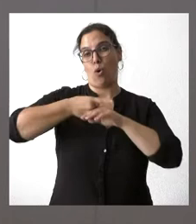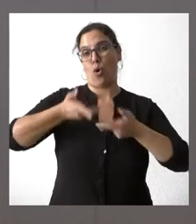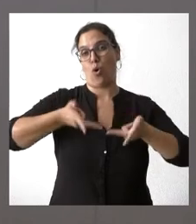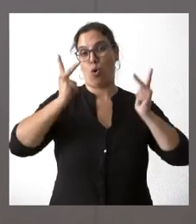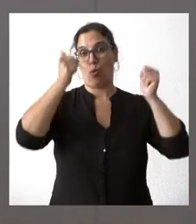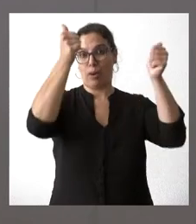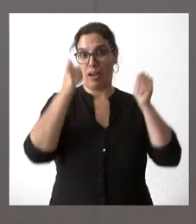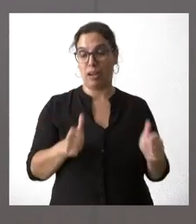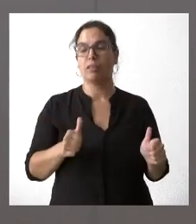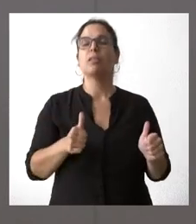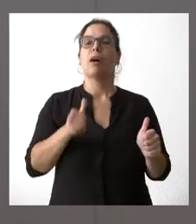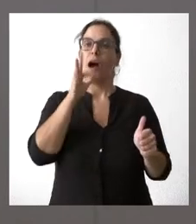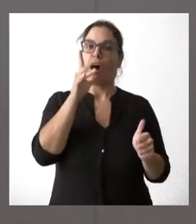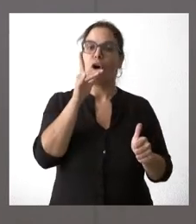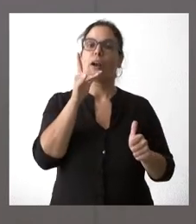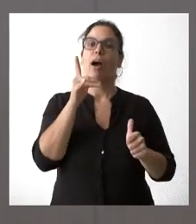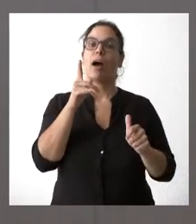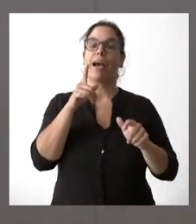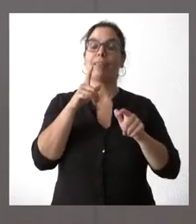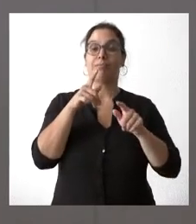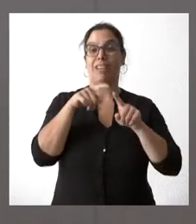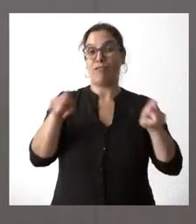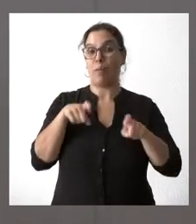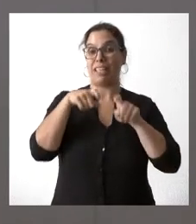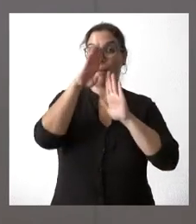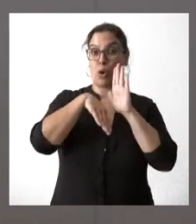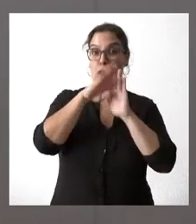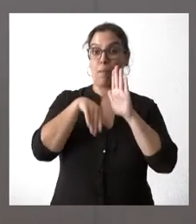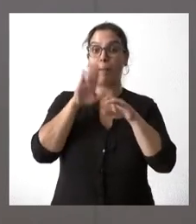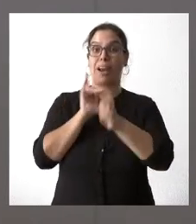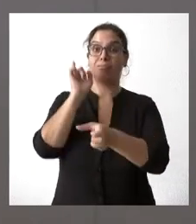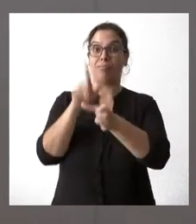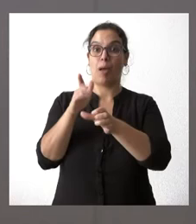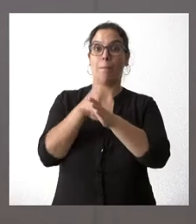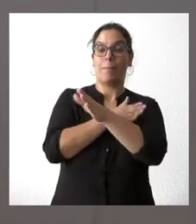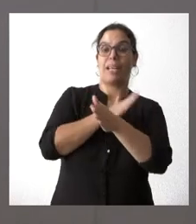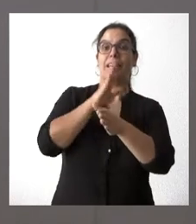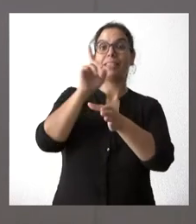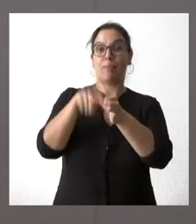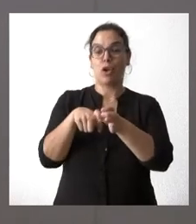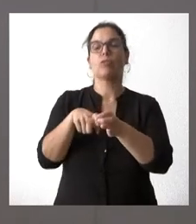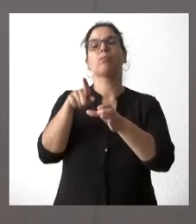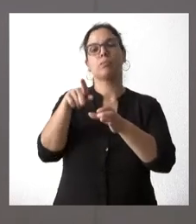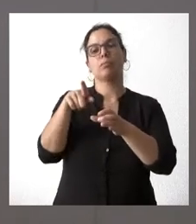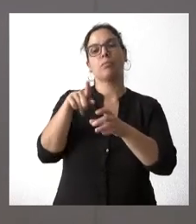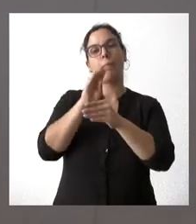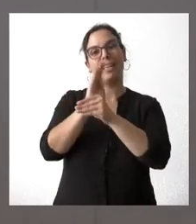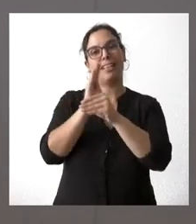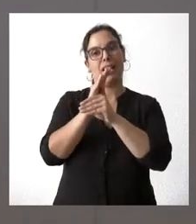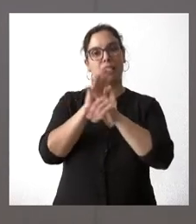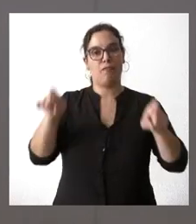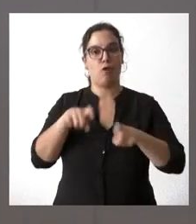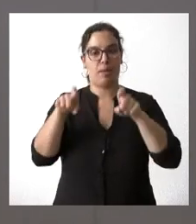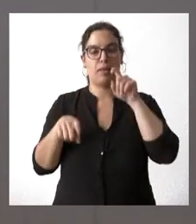Lo que hacemos ahora es el mantenimiento de esta herramienta informática para la prescripción en las universidades públicas de Castilla y León.